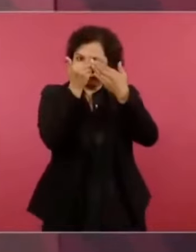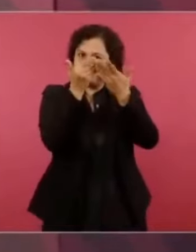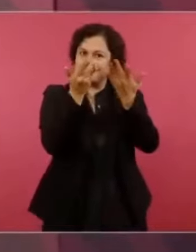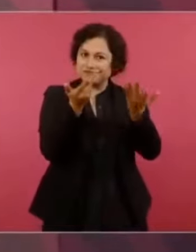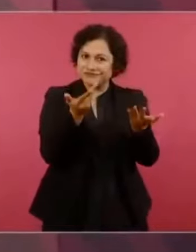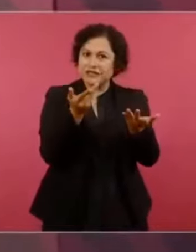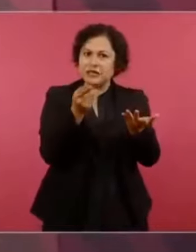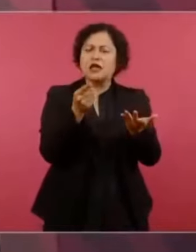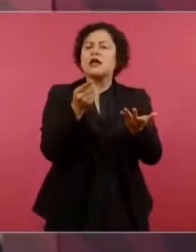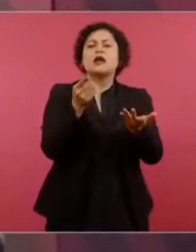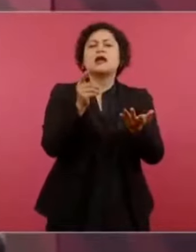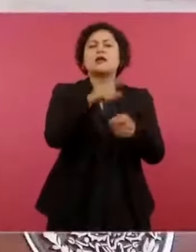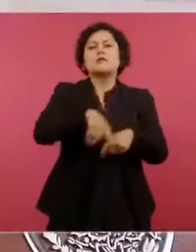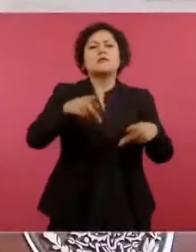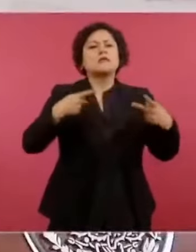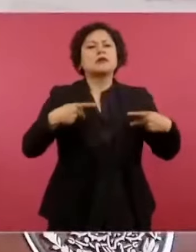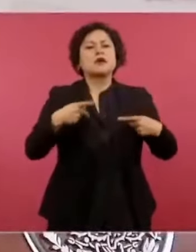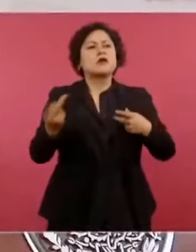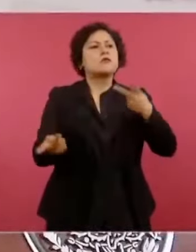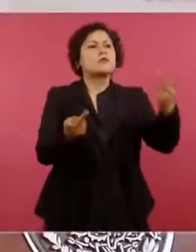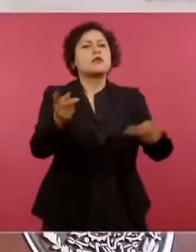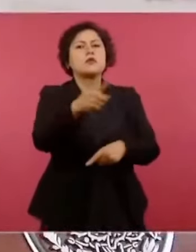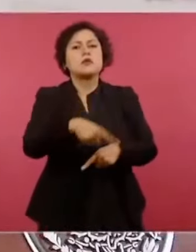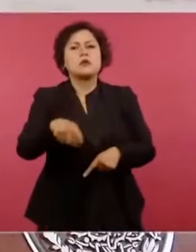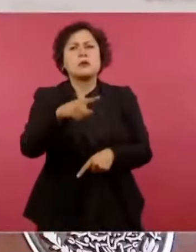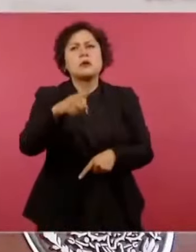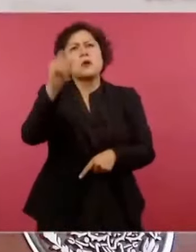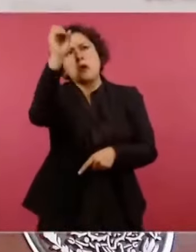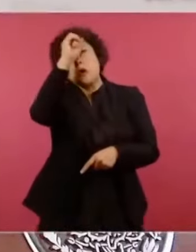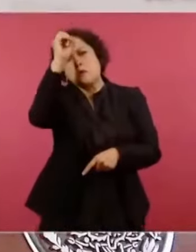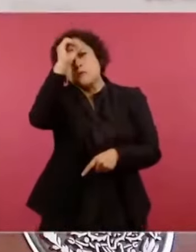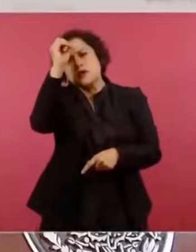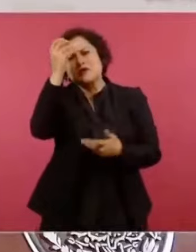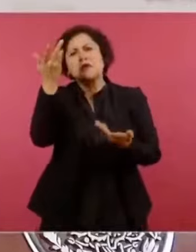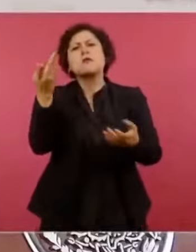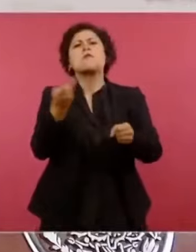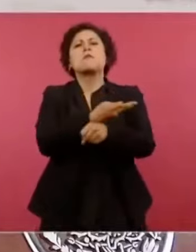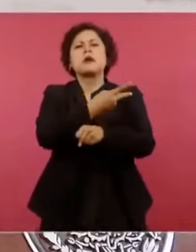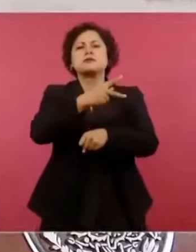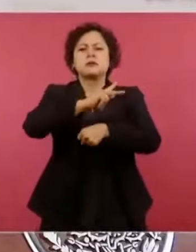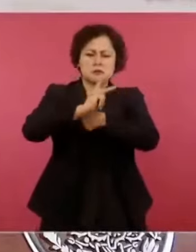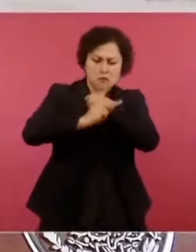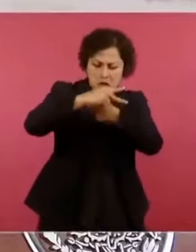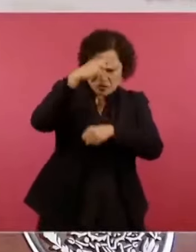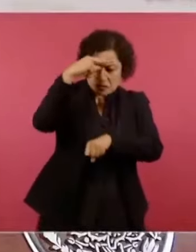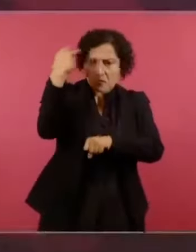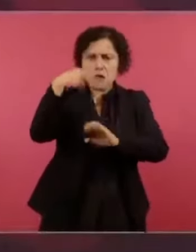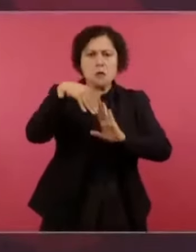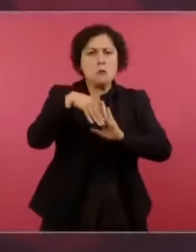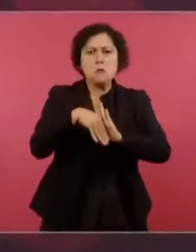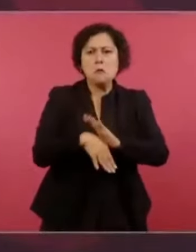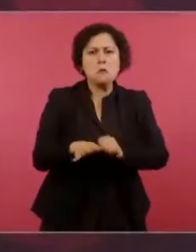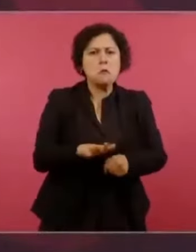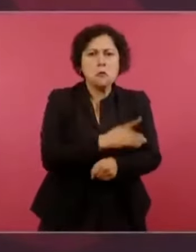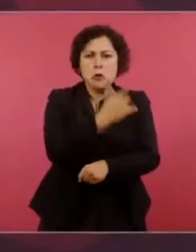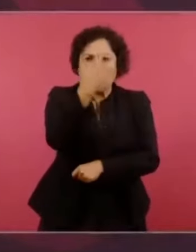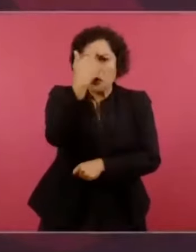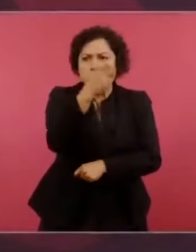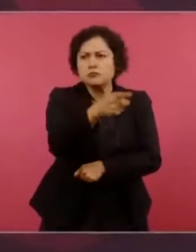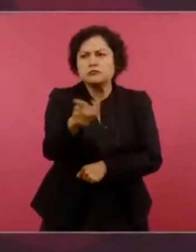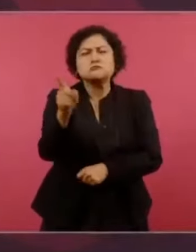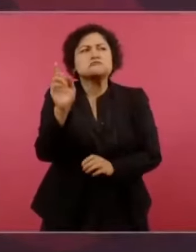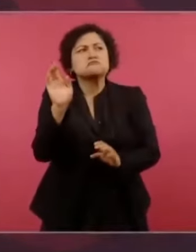empleo, la inseguridad, los bajos salarios,